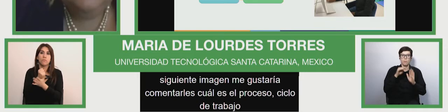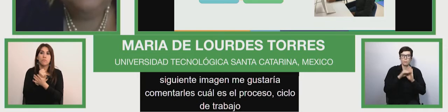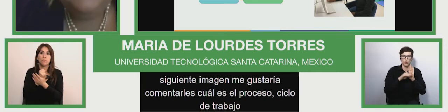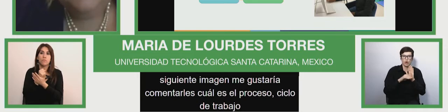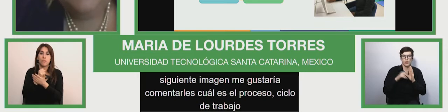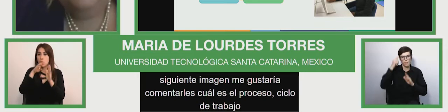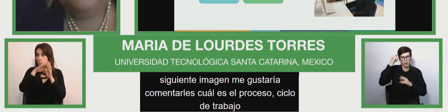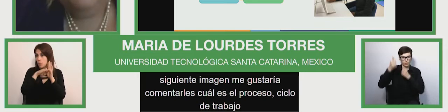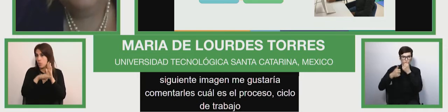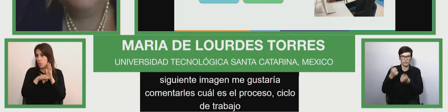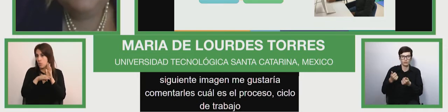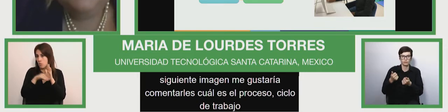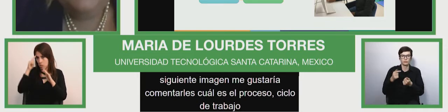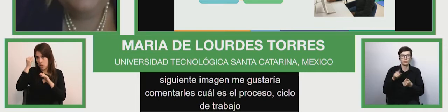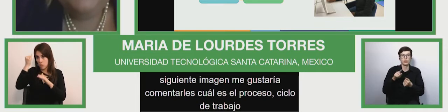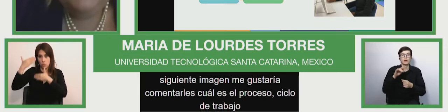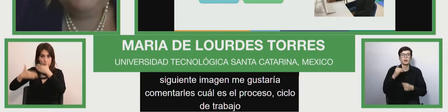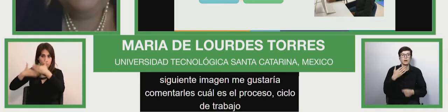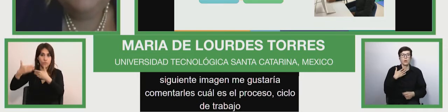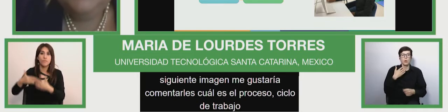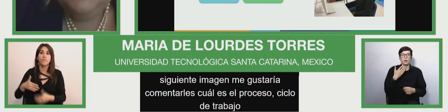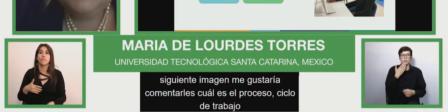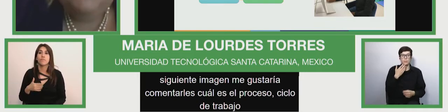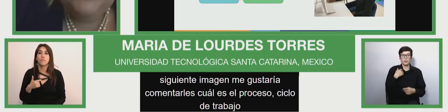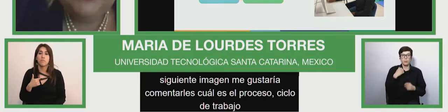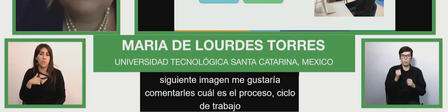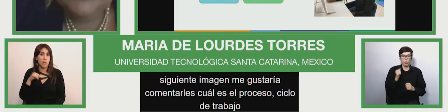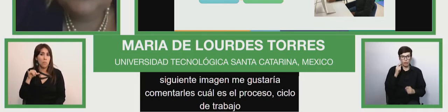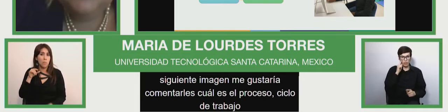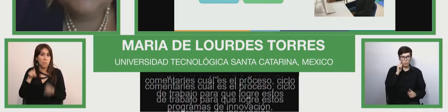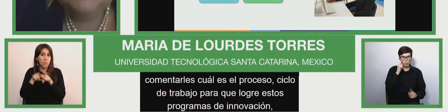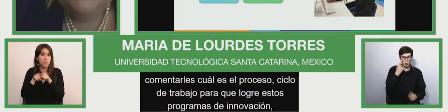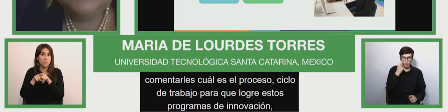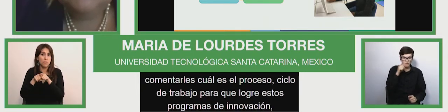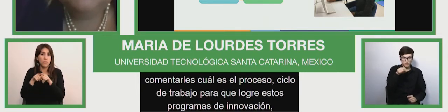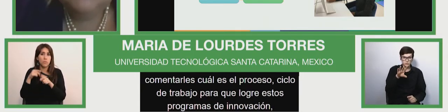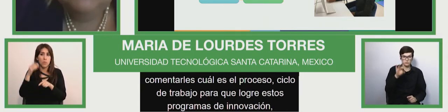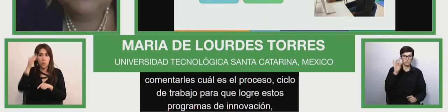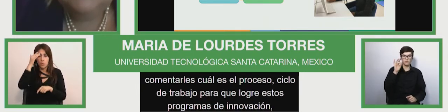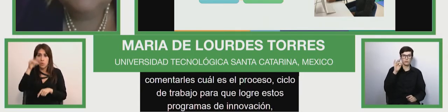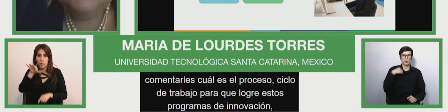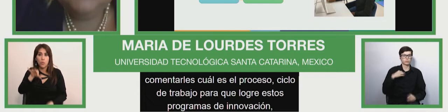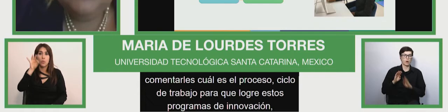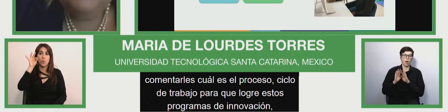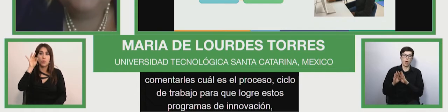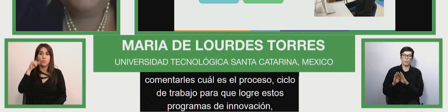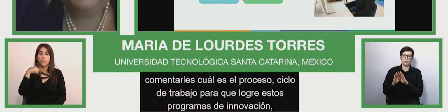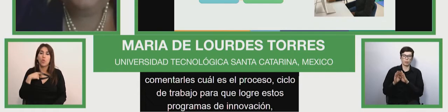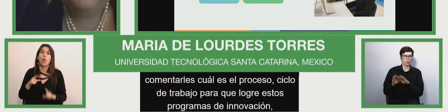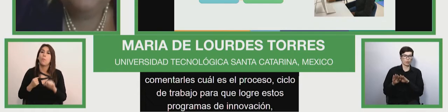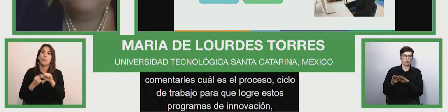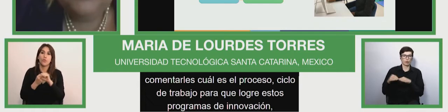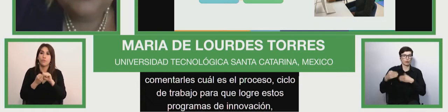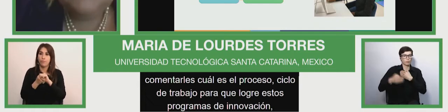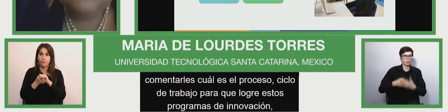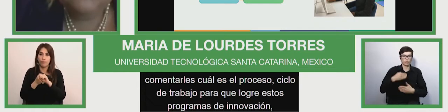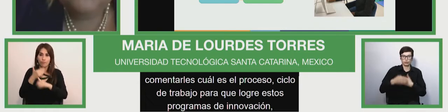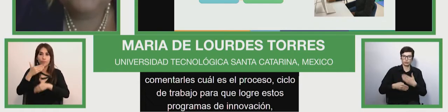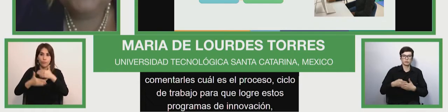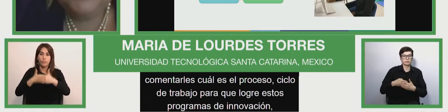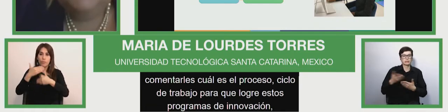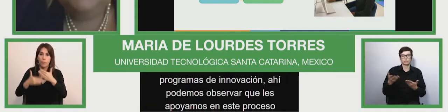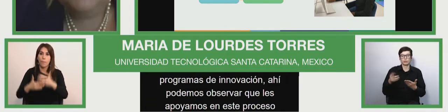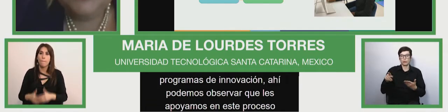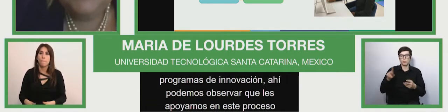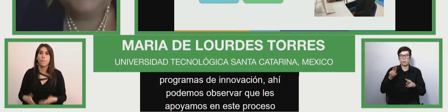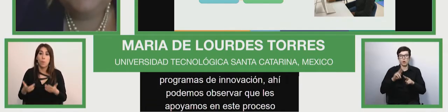innovación y ahí podemos observar que les apoyamos en todo este proceso desde lo que es inscripción al proyecto cómo realizan sus